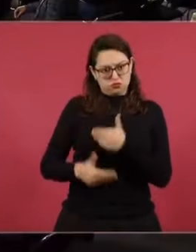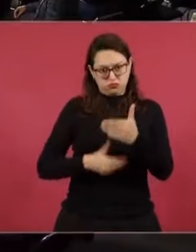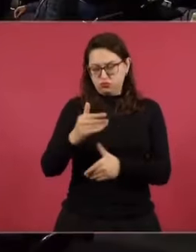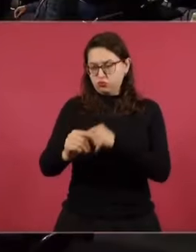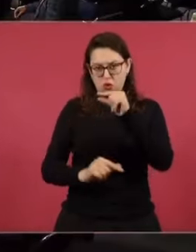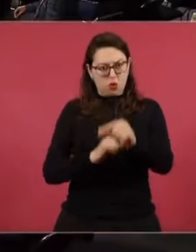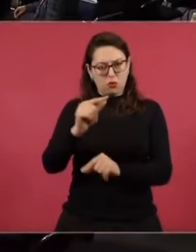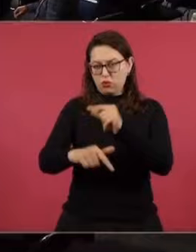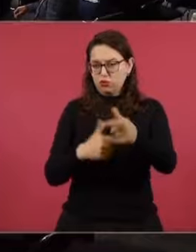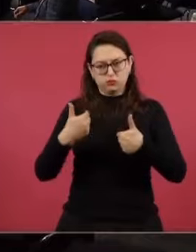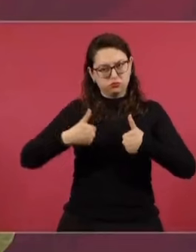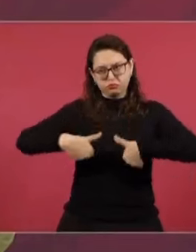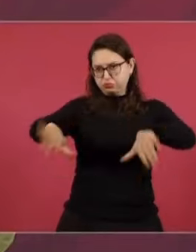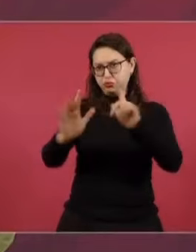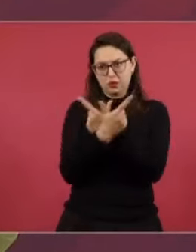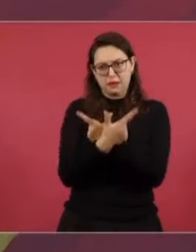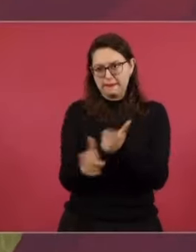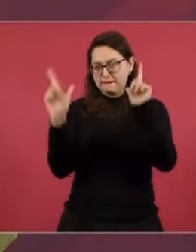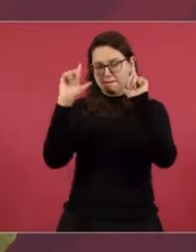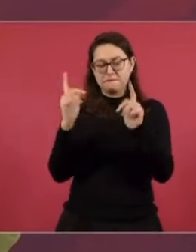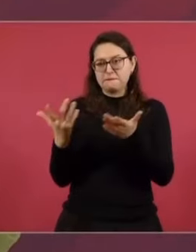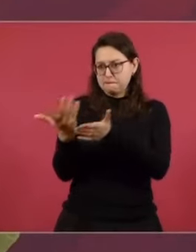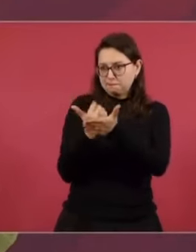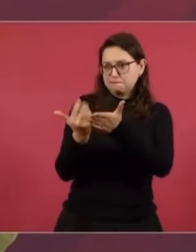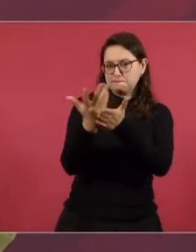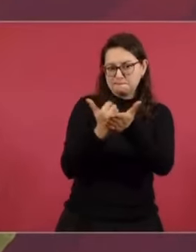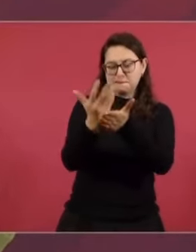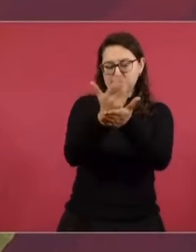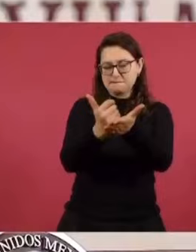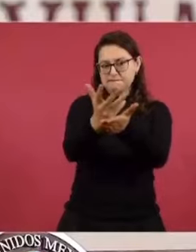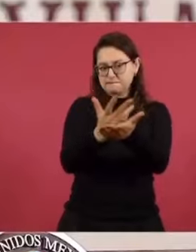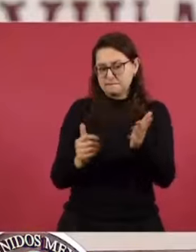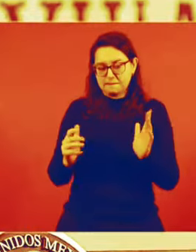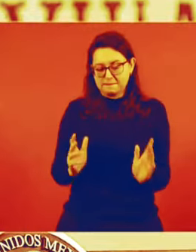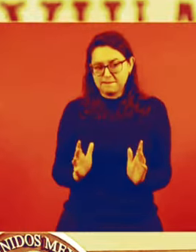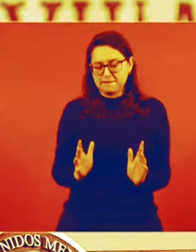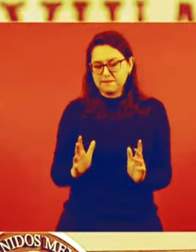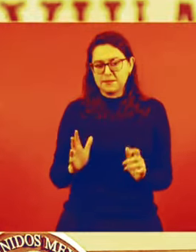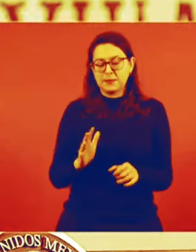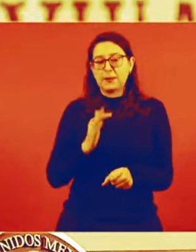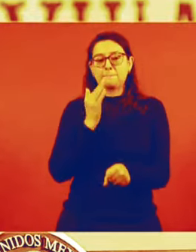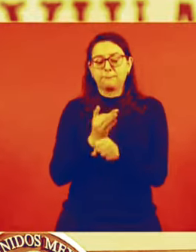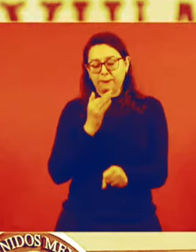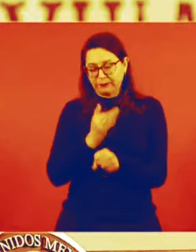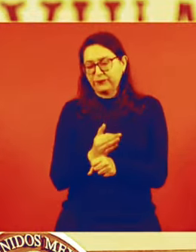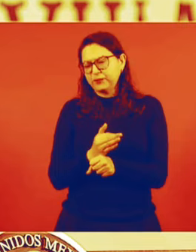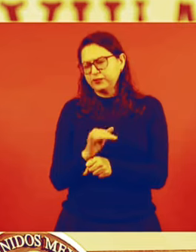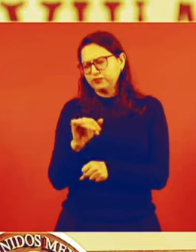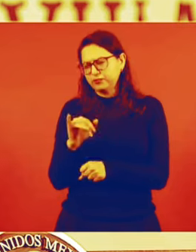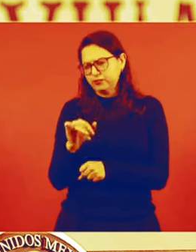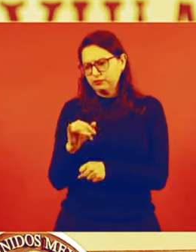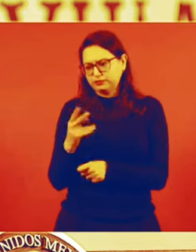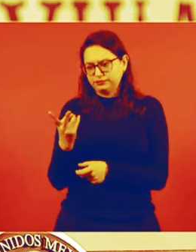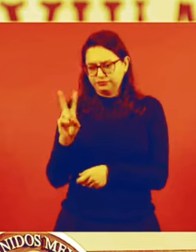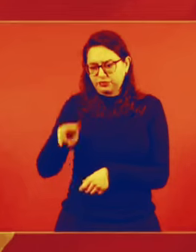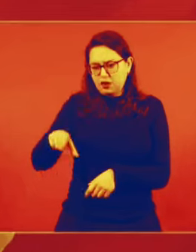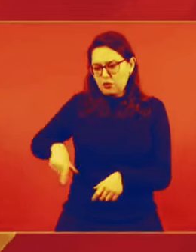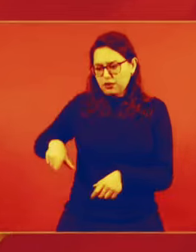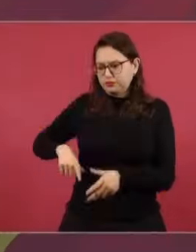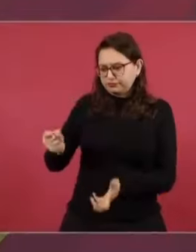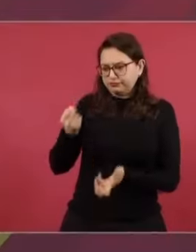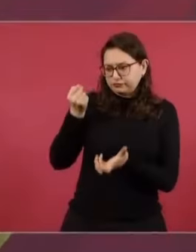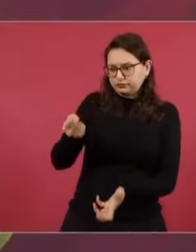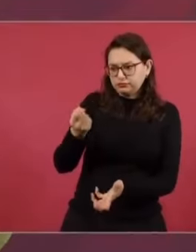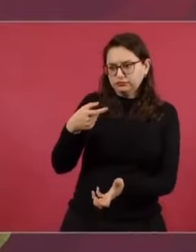obtener los recursos de operación. Ahorita necesitarán de presupuesto para